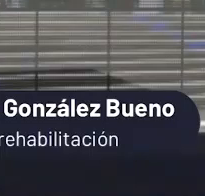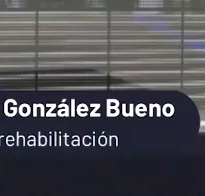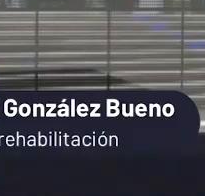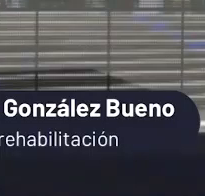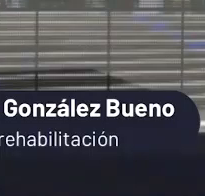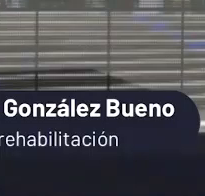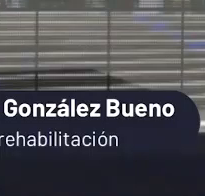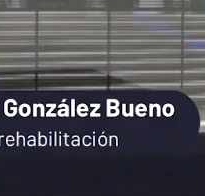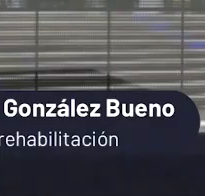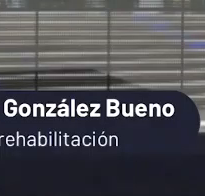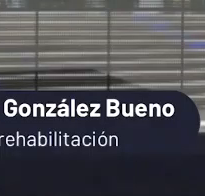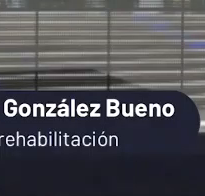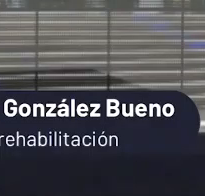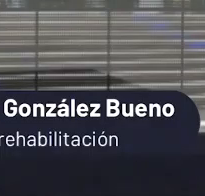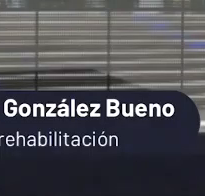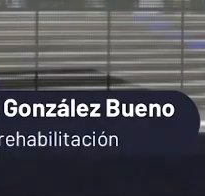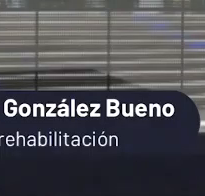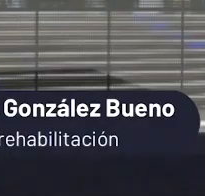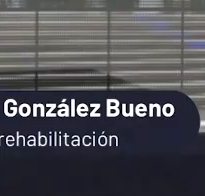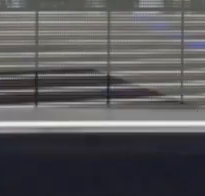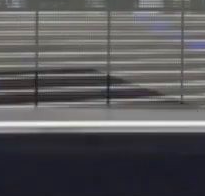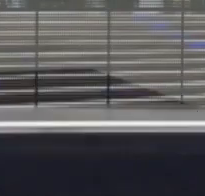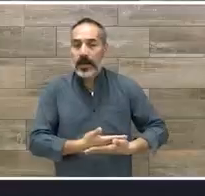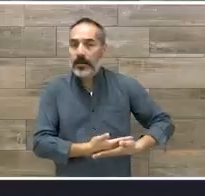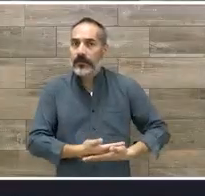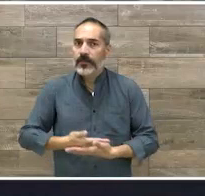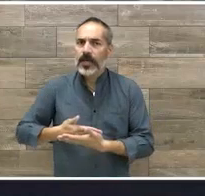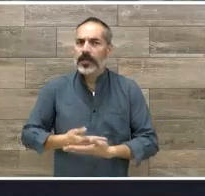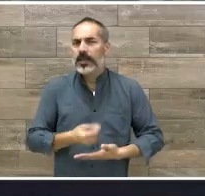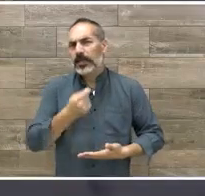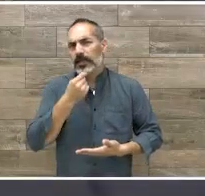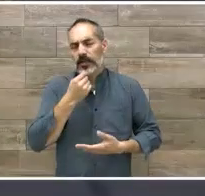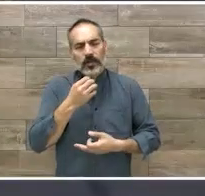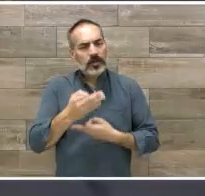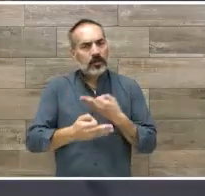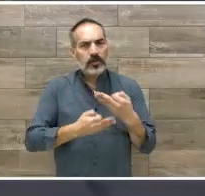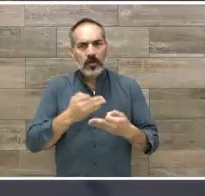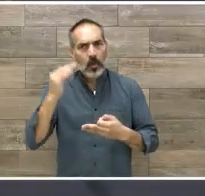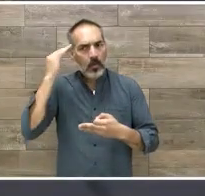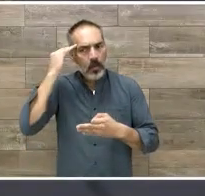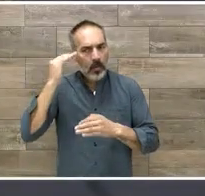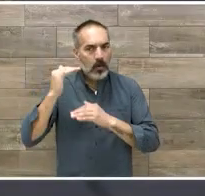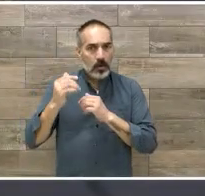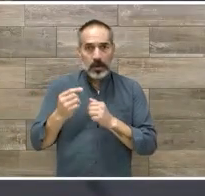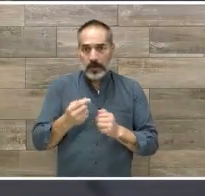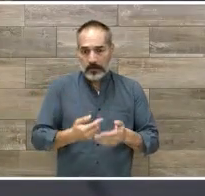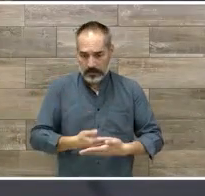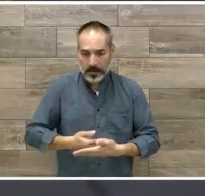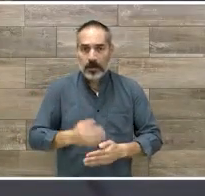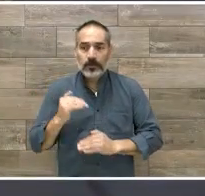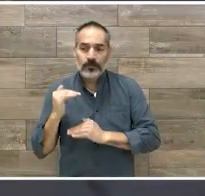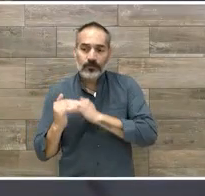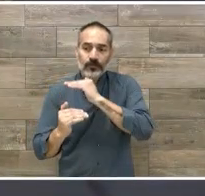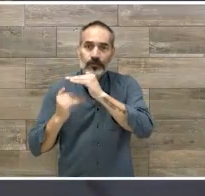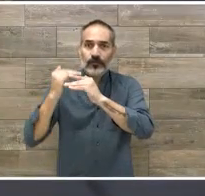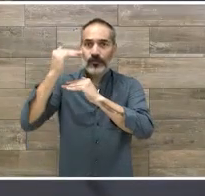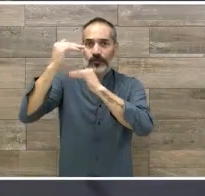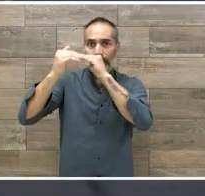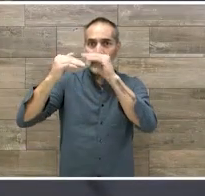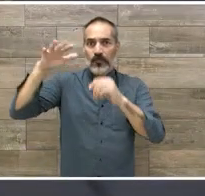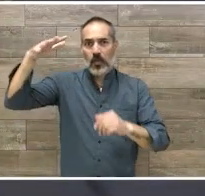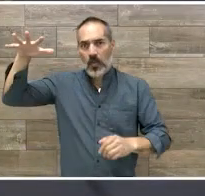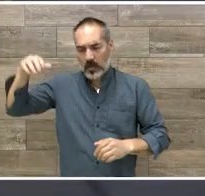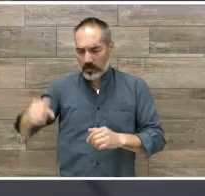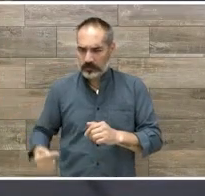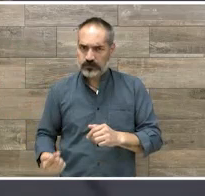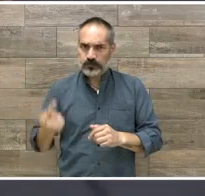la rehabilitación pediátrica, de todos los procesos de estimulación temprana. Porque bueno, a pesar de que se ven como temas distintos, van muy de la